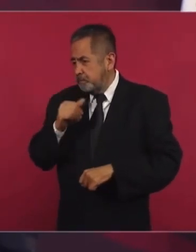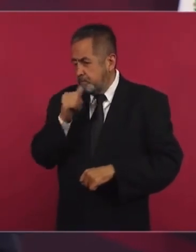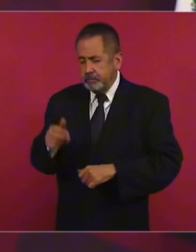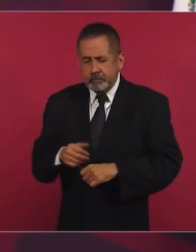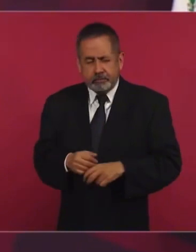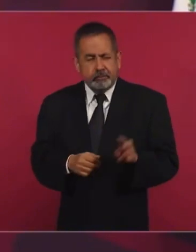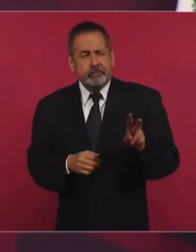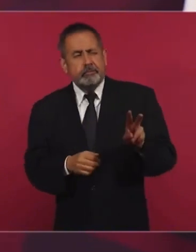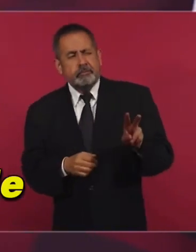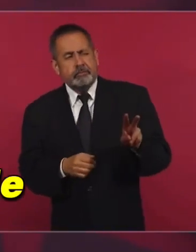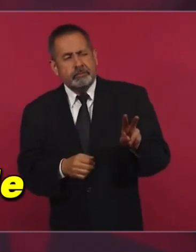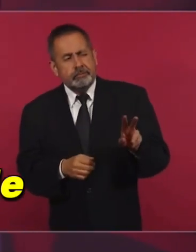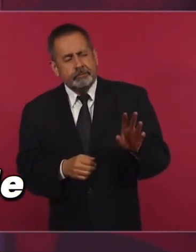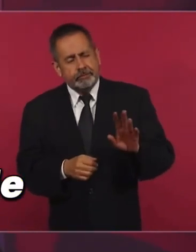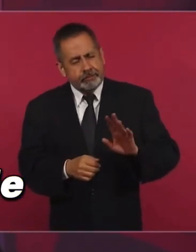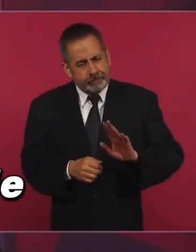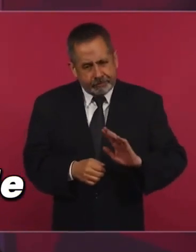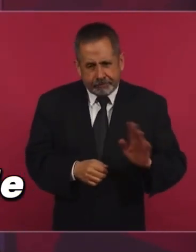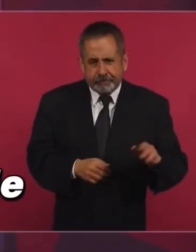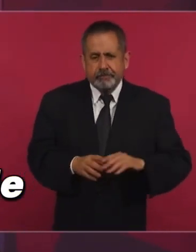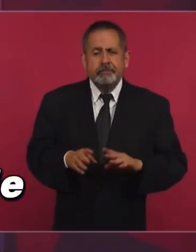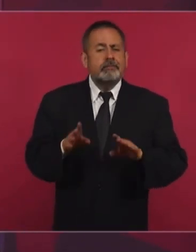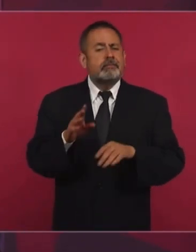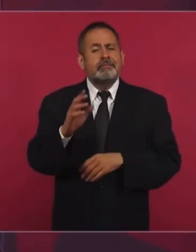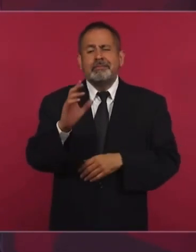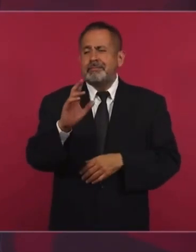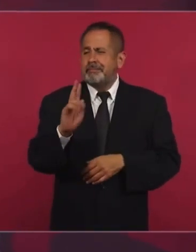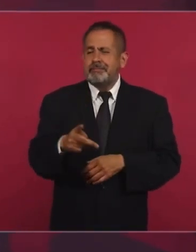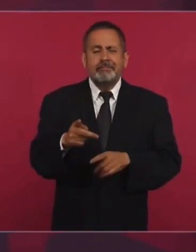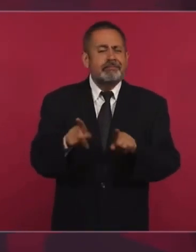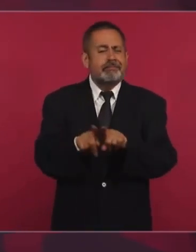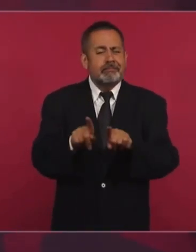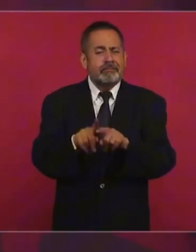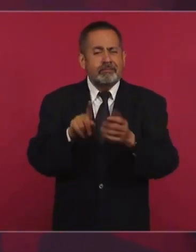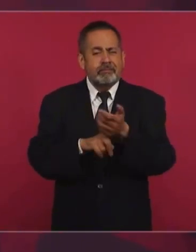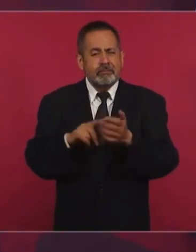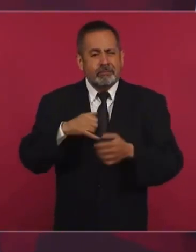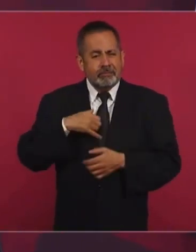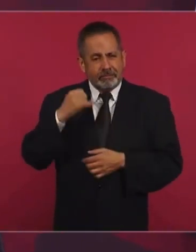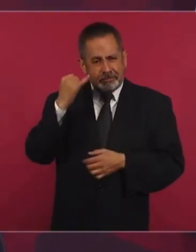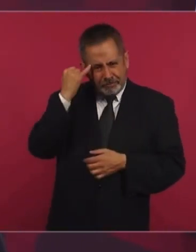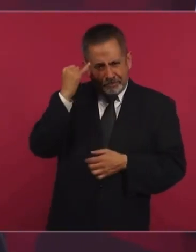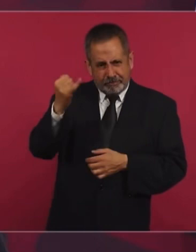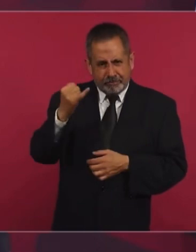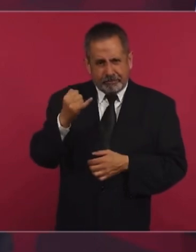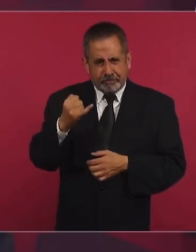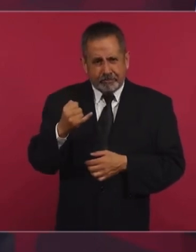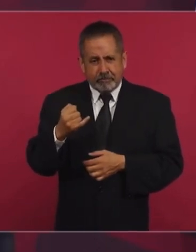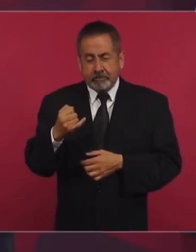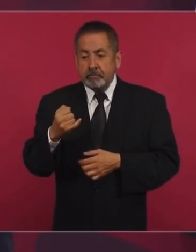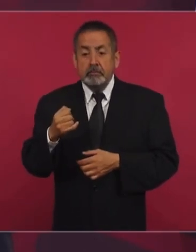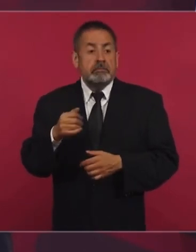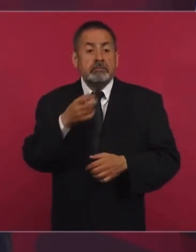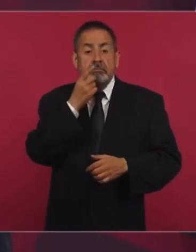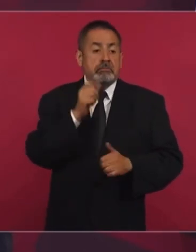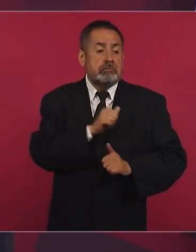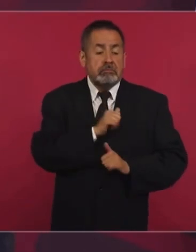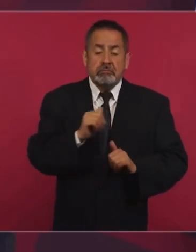parecido a lo de la solicitud que supuestamente no ha entregado el Ejército,